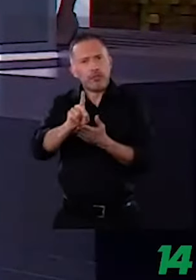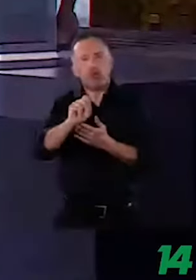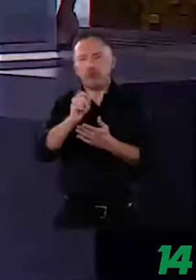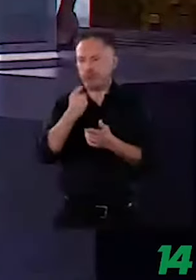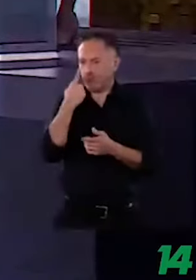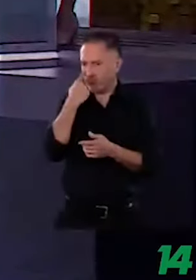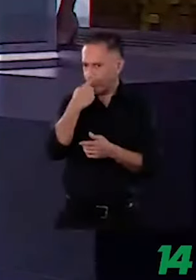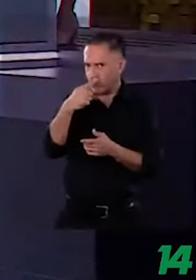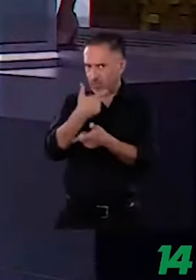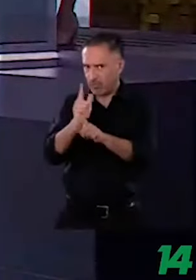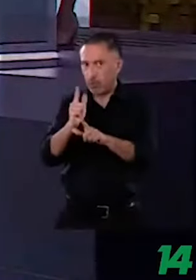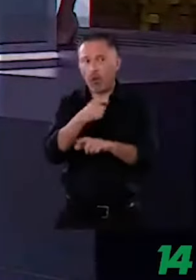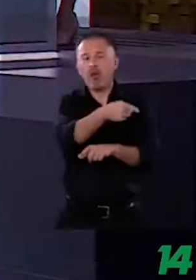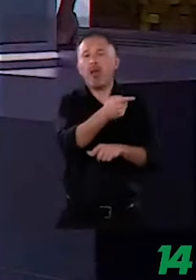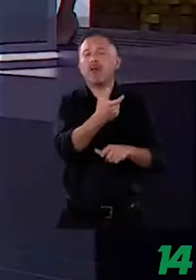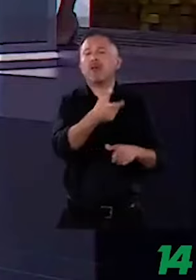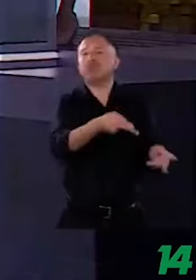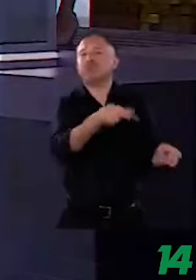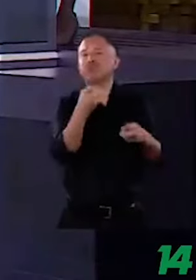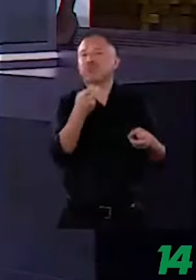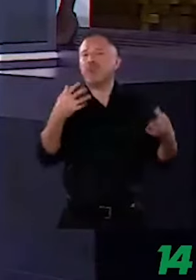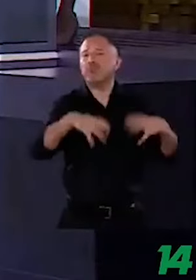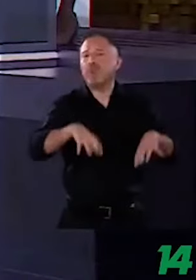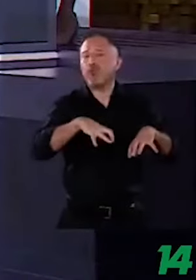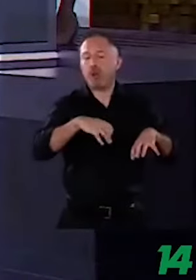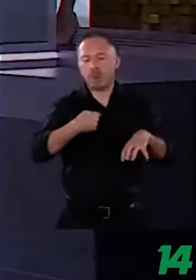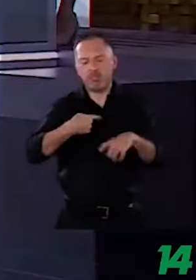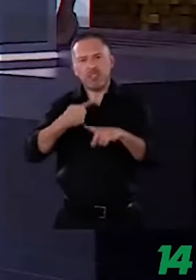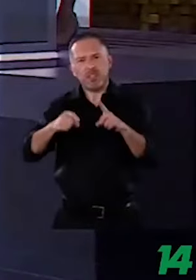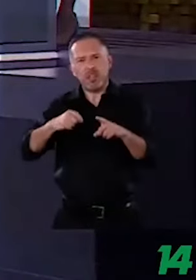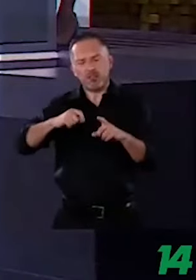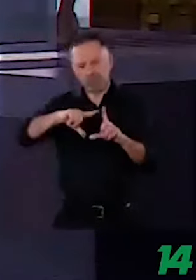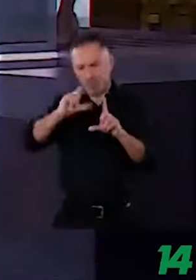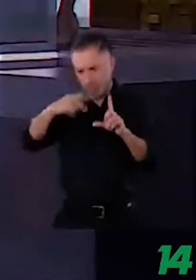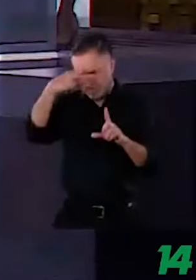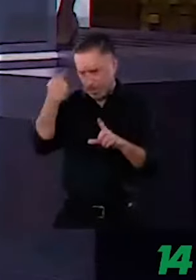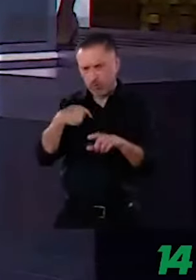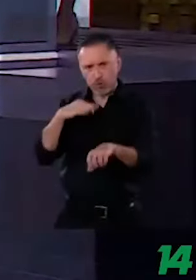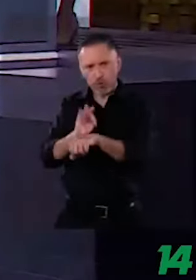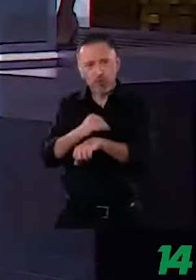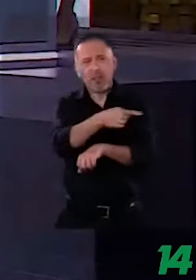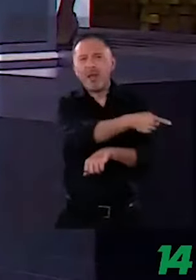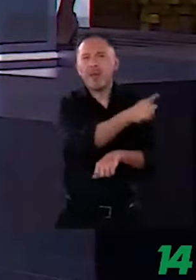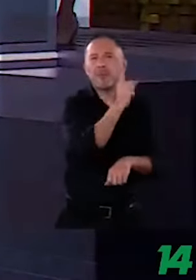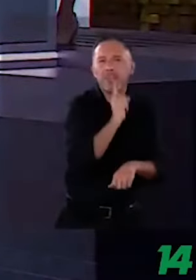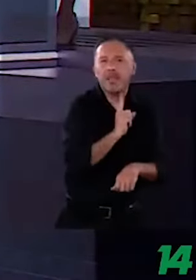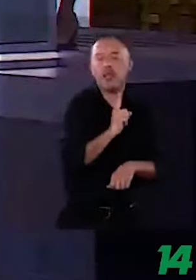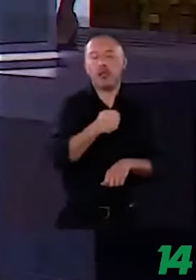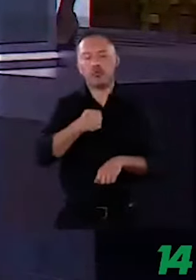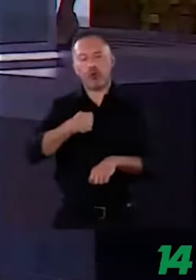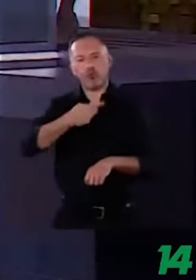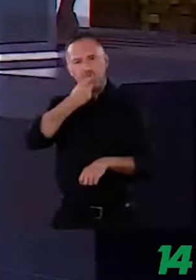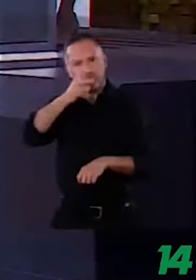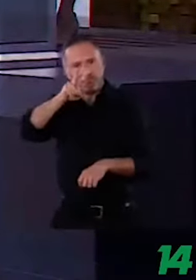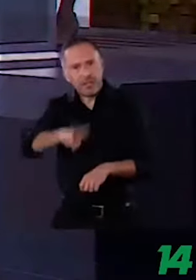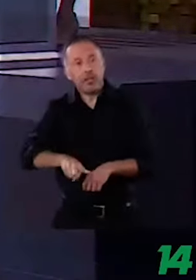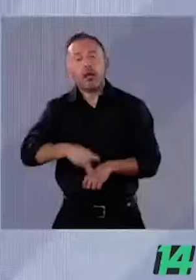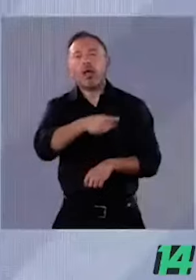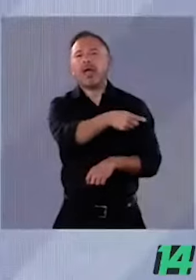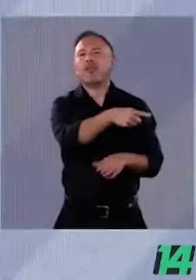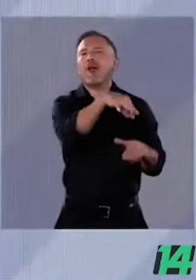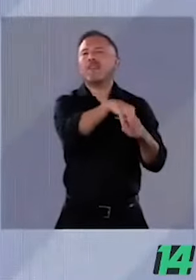la defensa del patrimonio nacional. Ellos son la mentira. Nosotros somos la verdad. Ellos son los fraudes electorales.